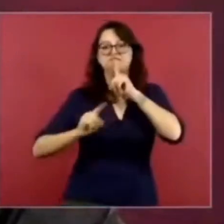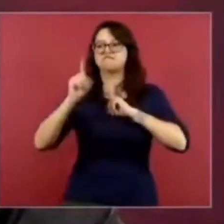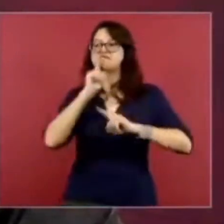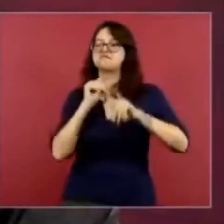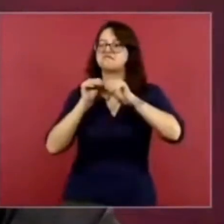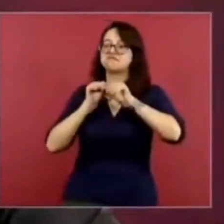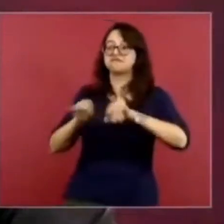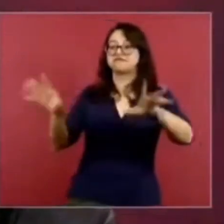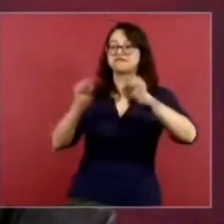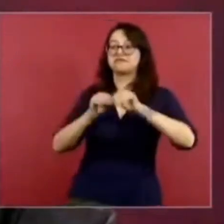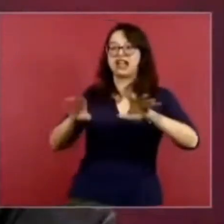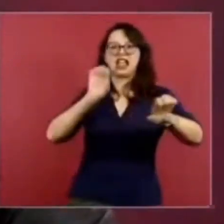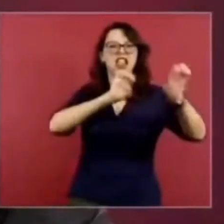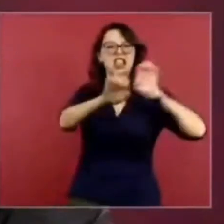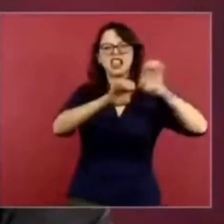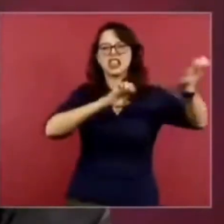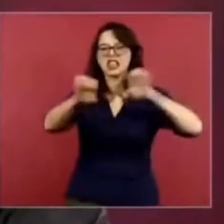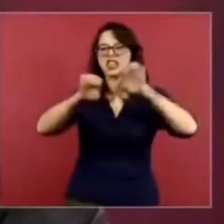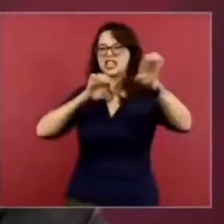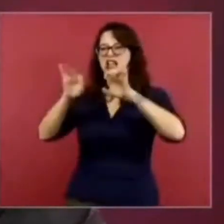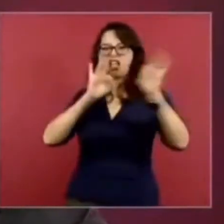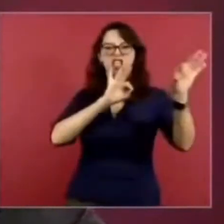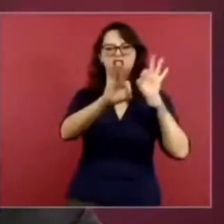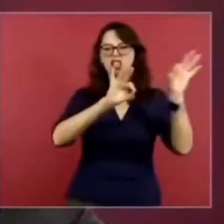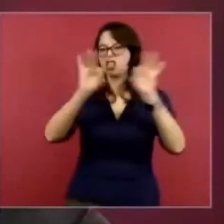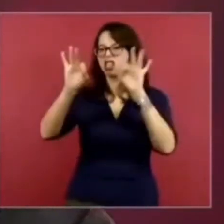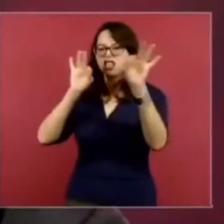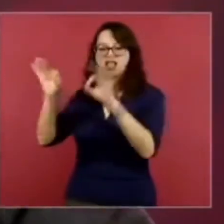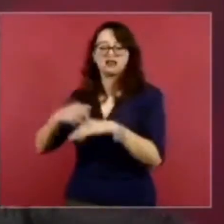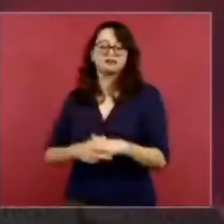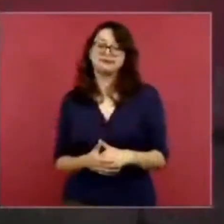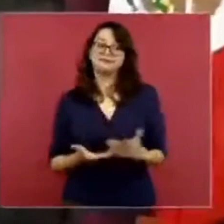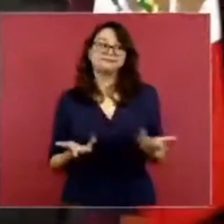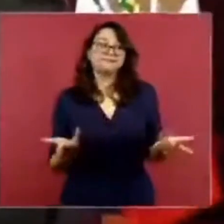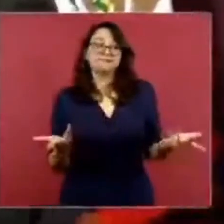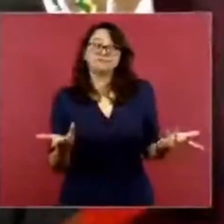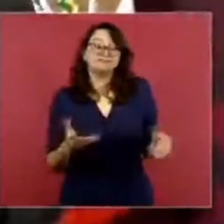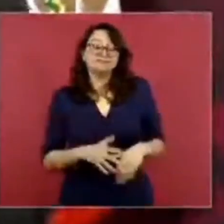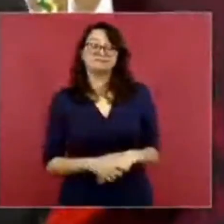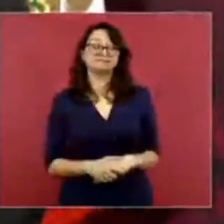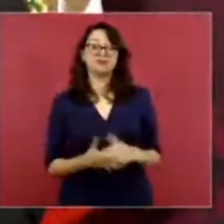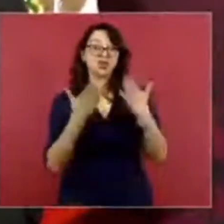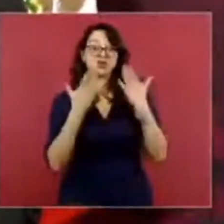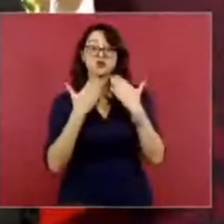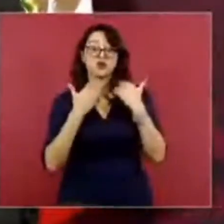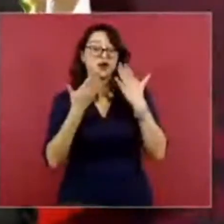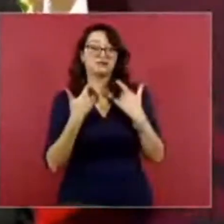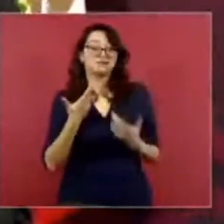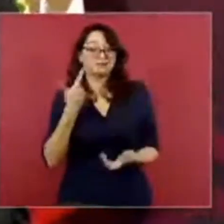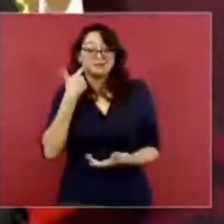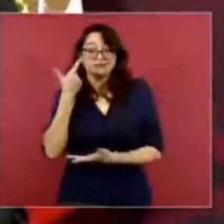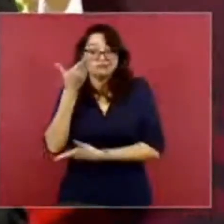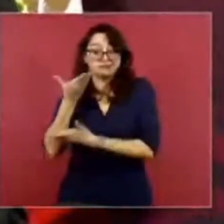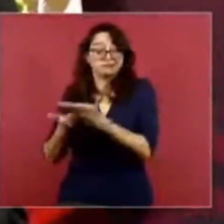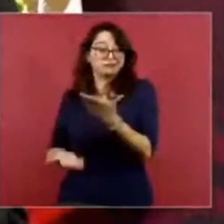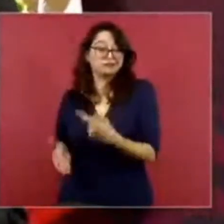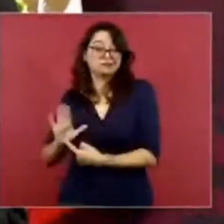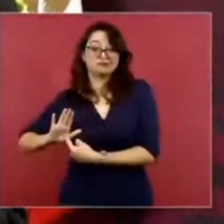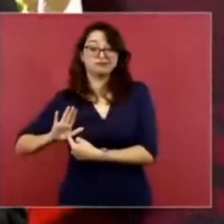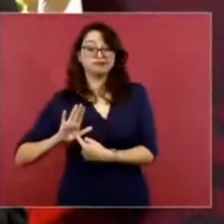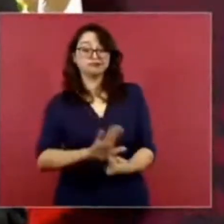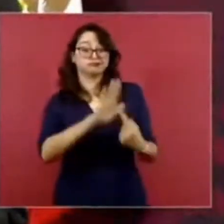queriendo engañar, engañar, engañar, con la máxima de lampa